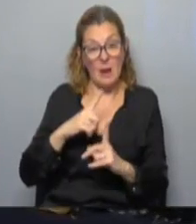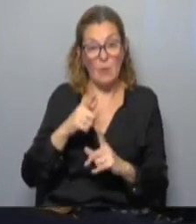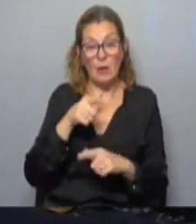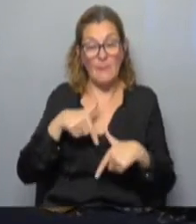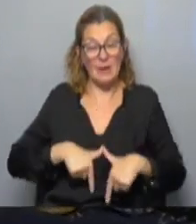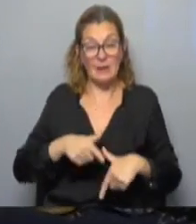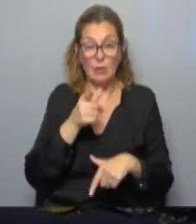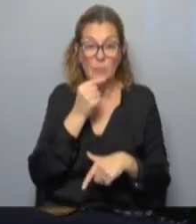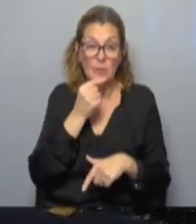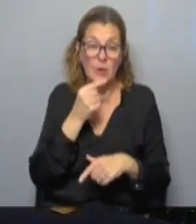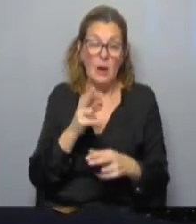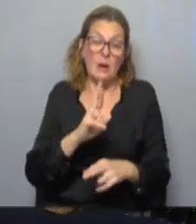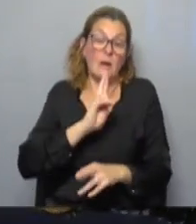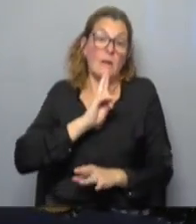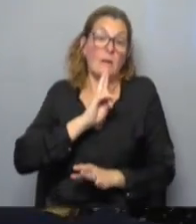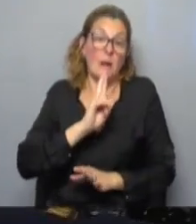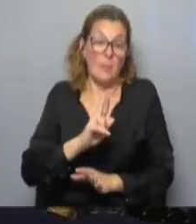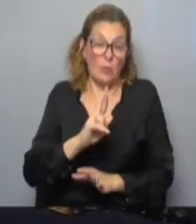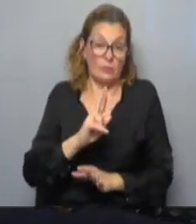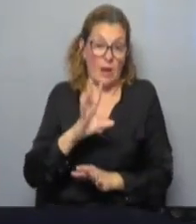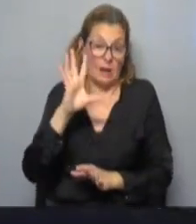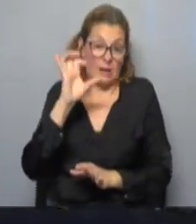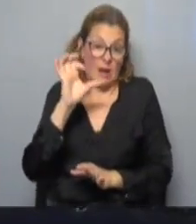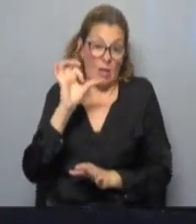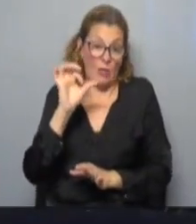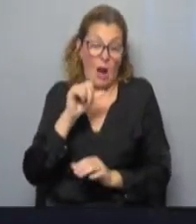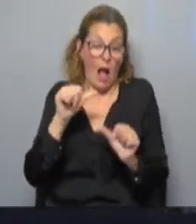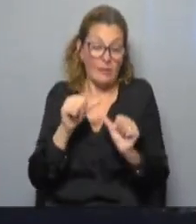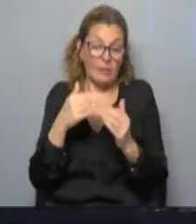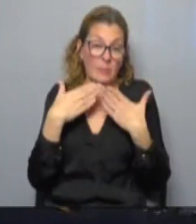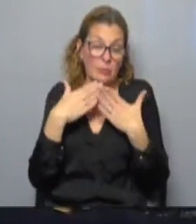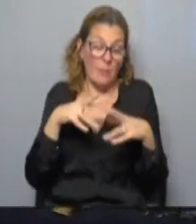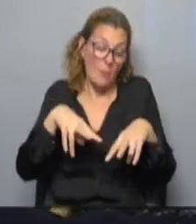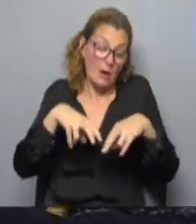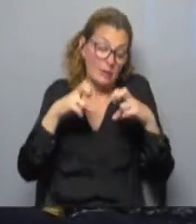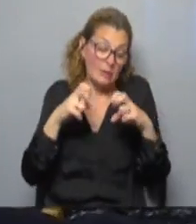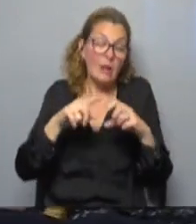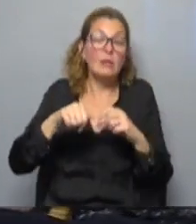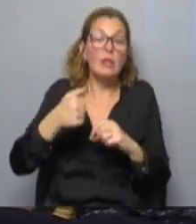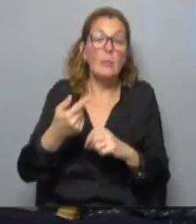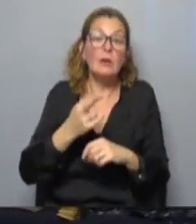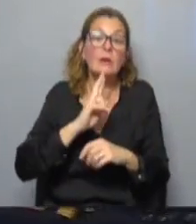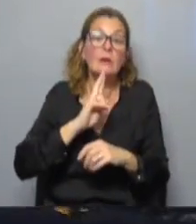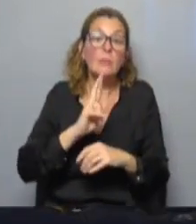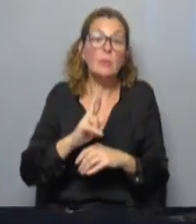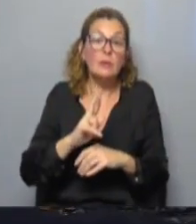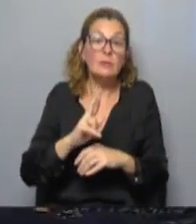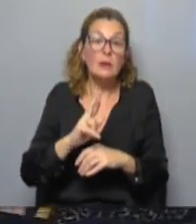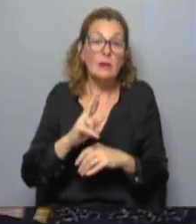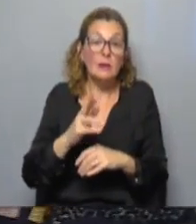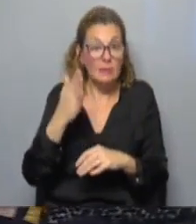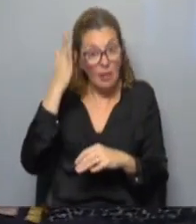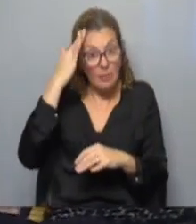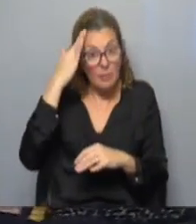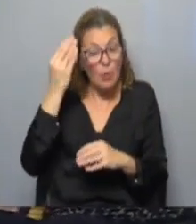responda a las preguntas que el senador Rubio les va a hacer. Las vamos a analizar y en función de las respuestas que se hayan obtenido,